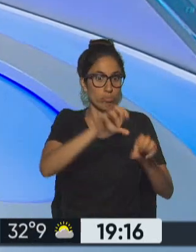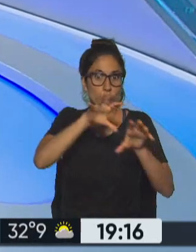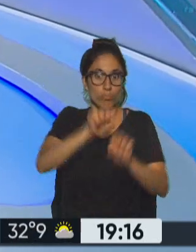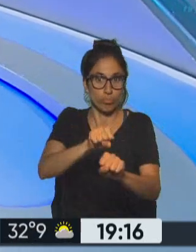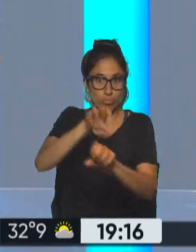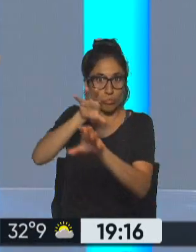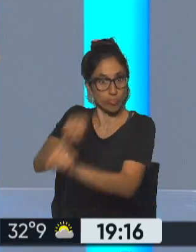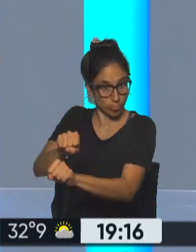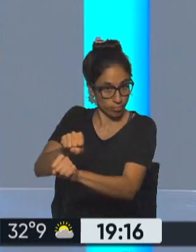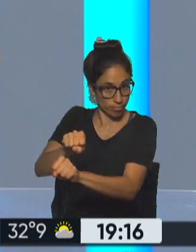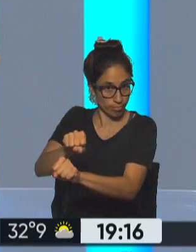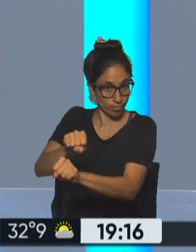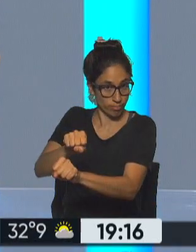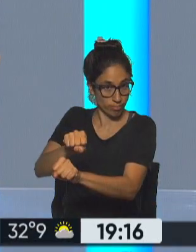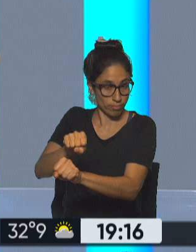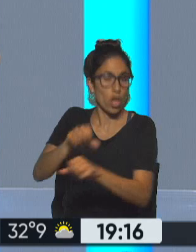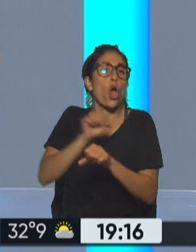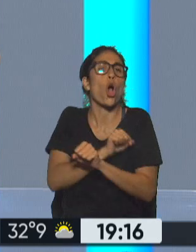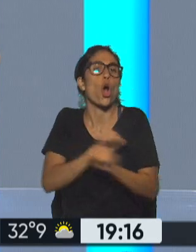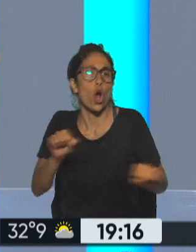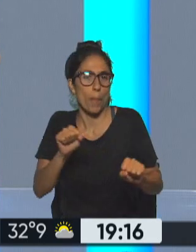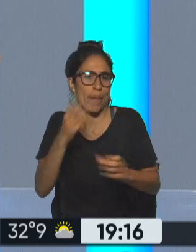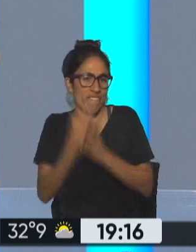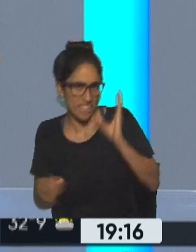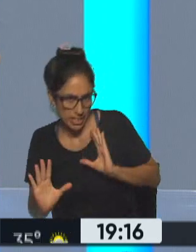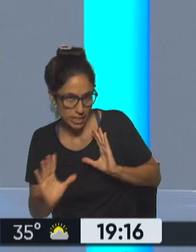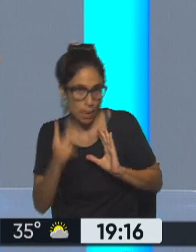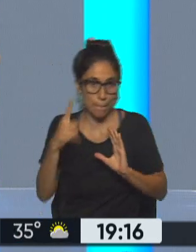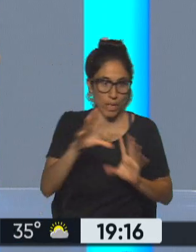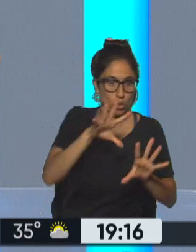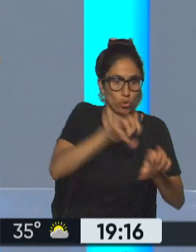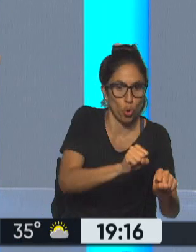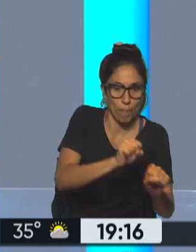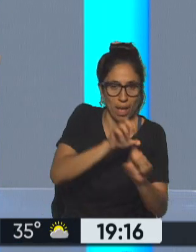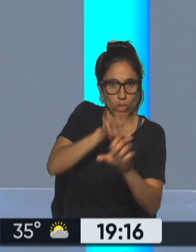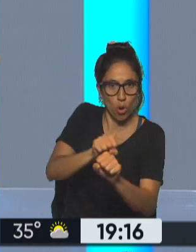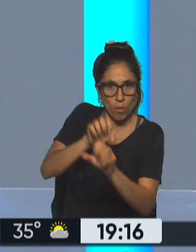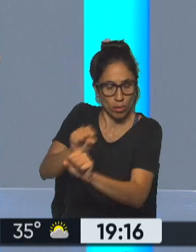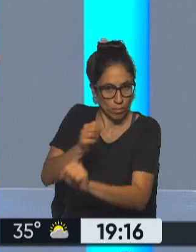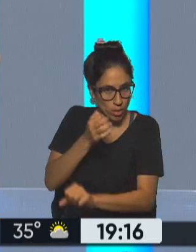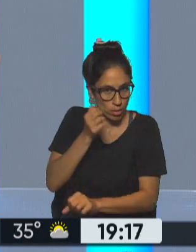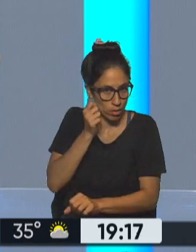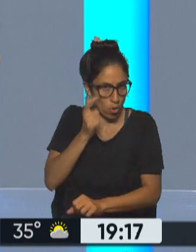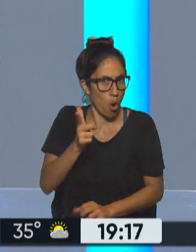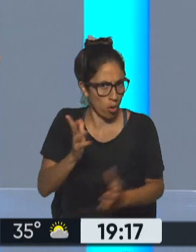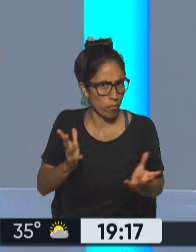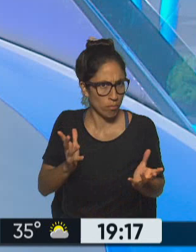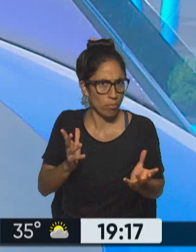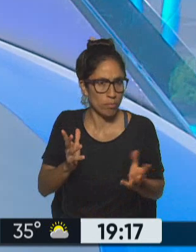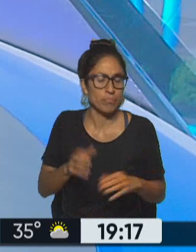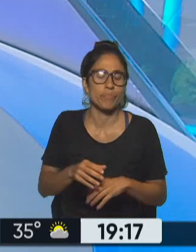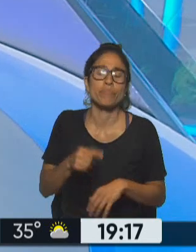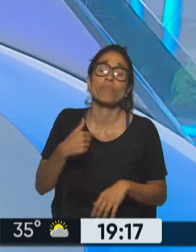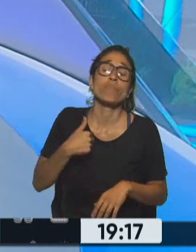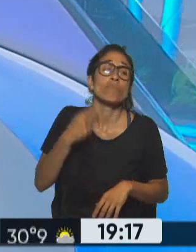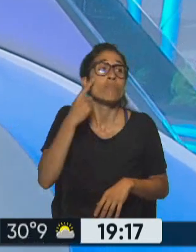sí, bueno en ese sentido si lo vemos desde ahí sí, falló pero yo diría que yo no sé si el objetivo y esto sí se puede comparar me parece con